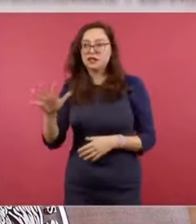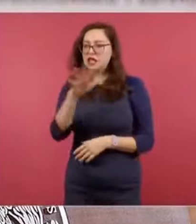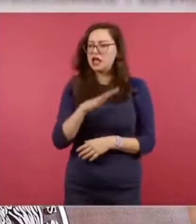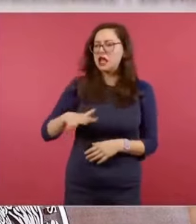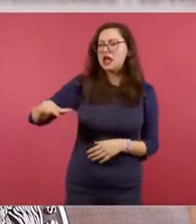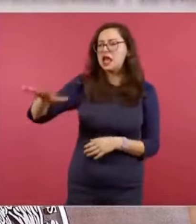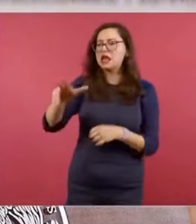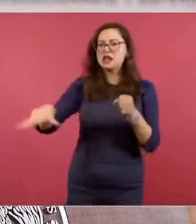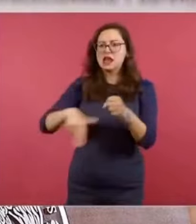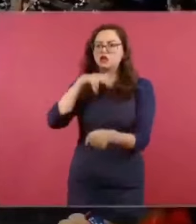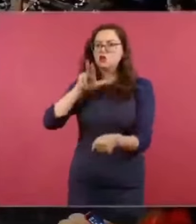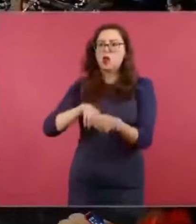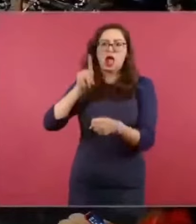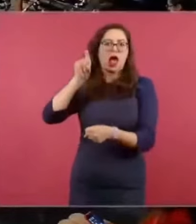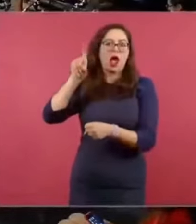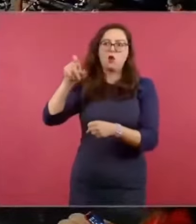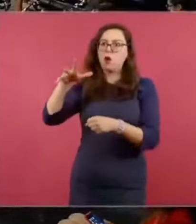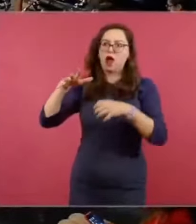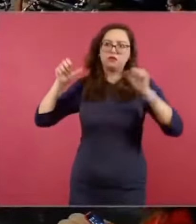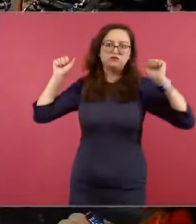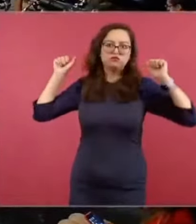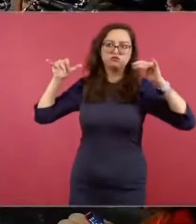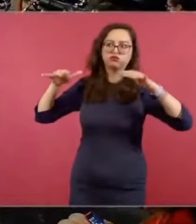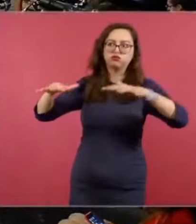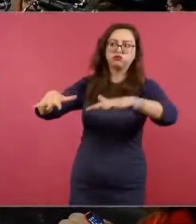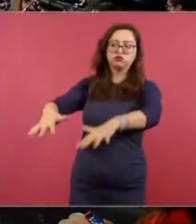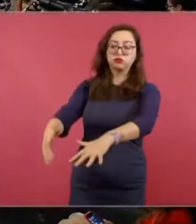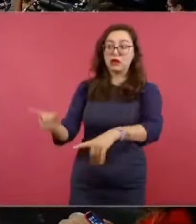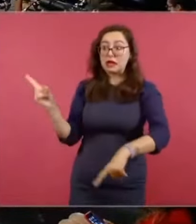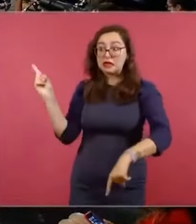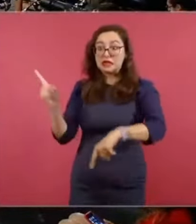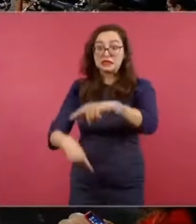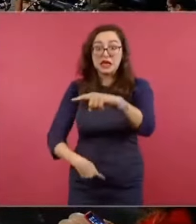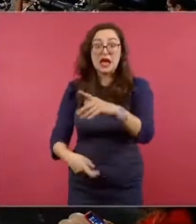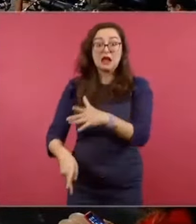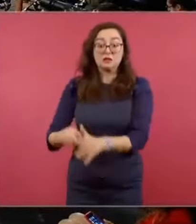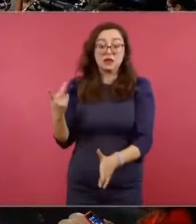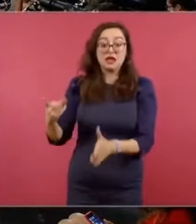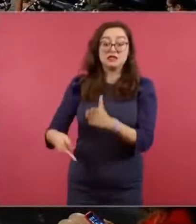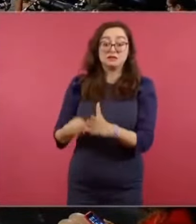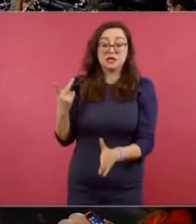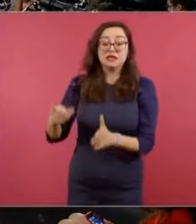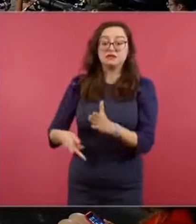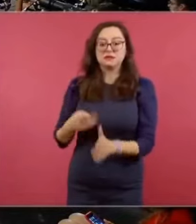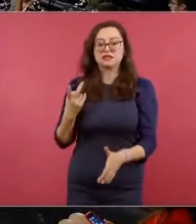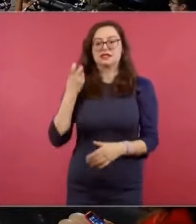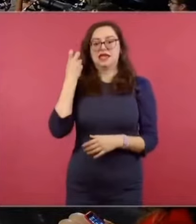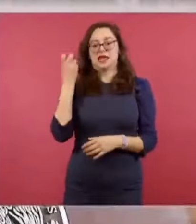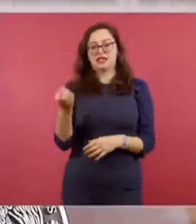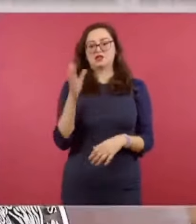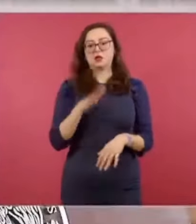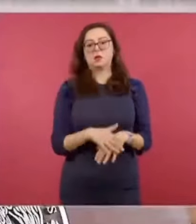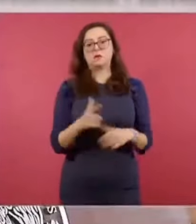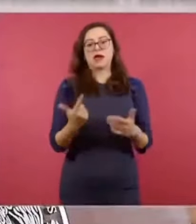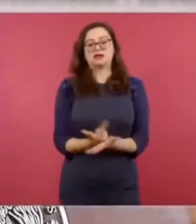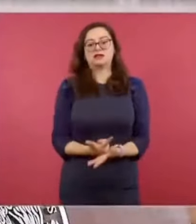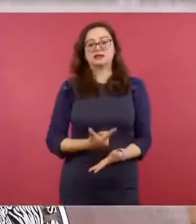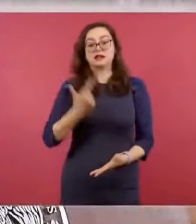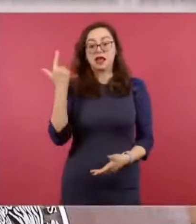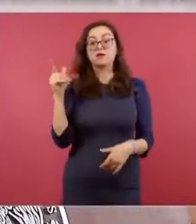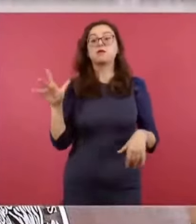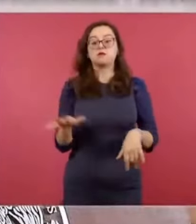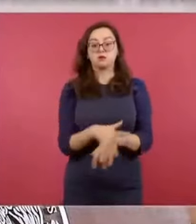naturales de esos suelos, que creo que eso era una de las condiciones más graves y que en su momento muchos grupos